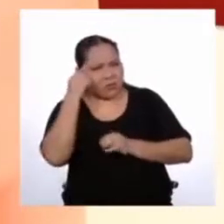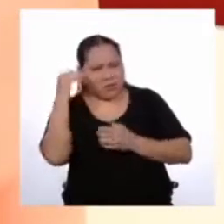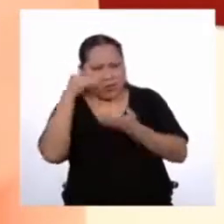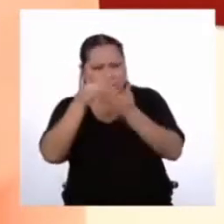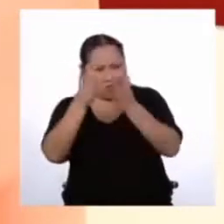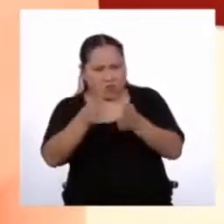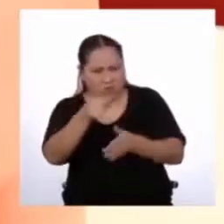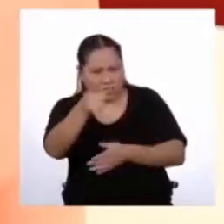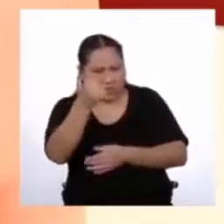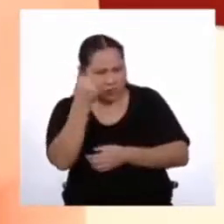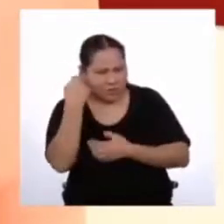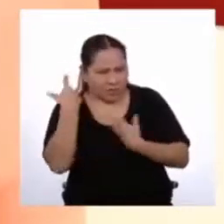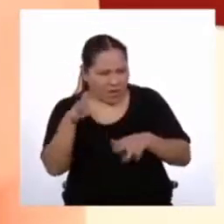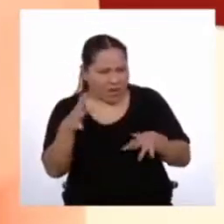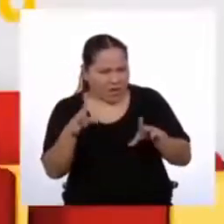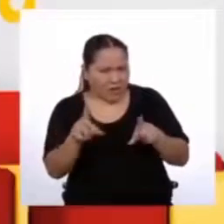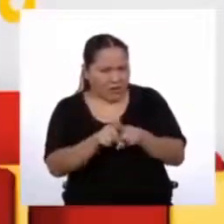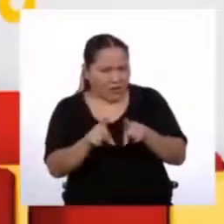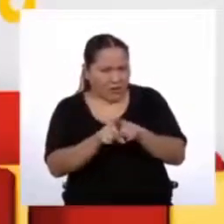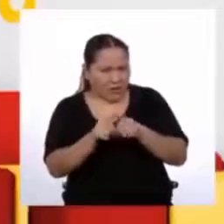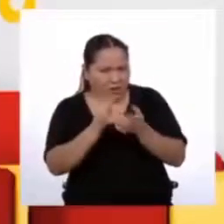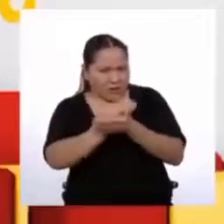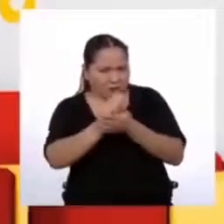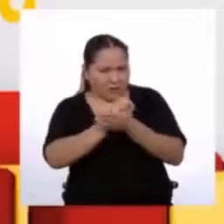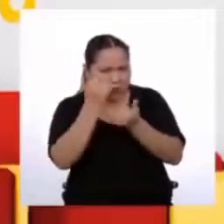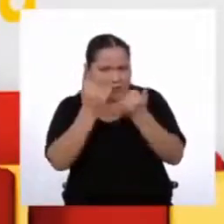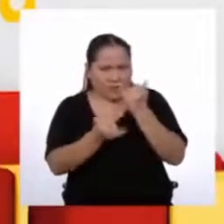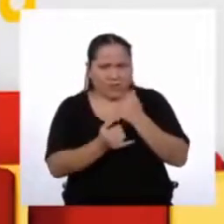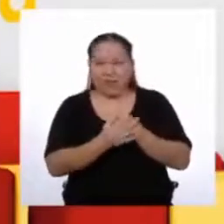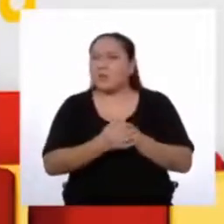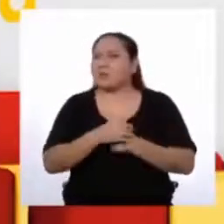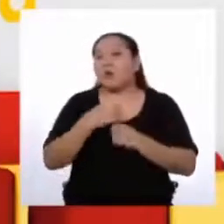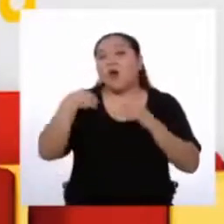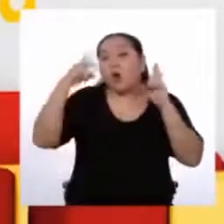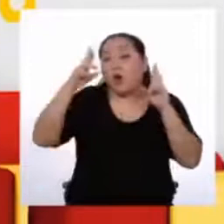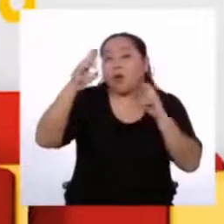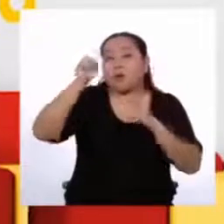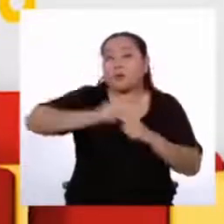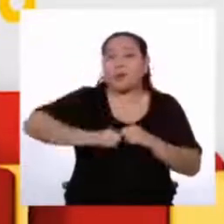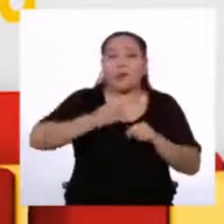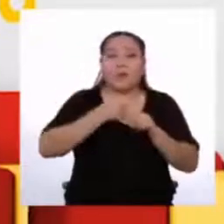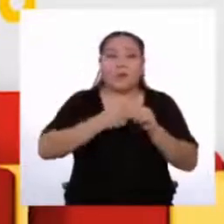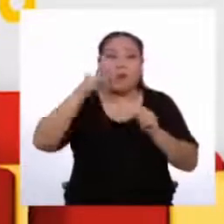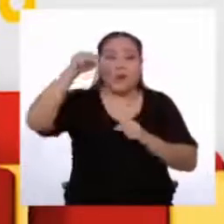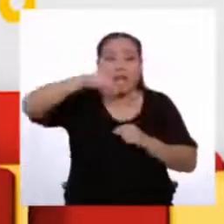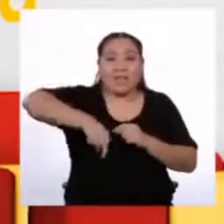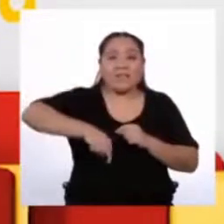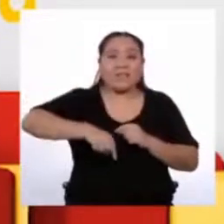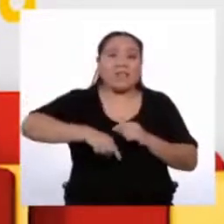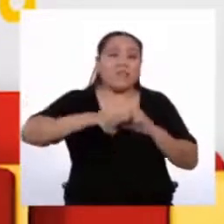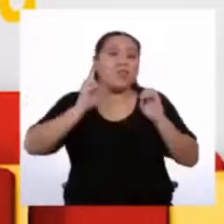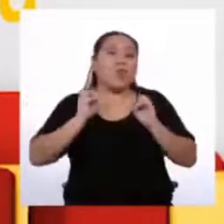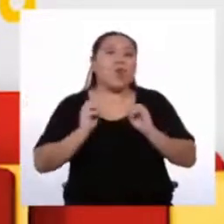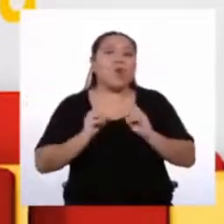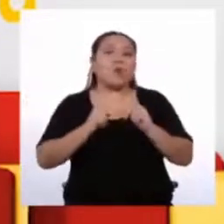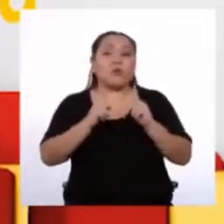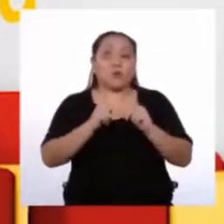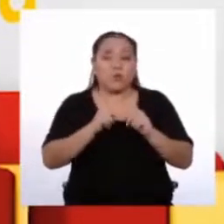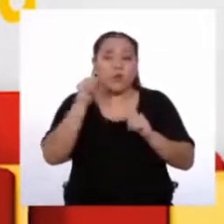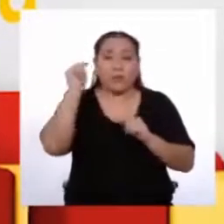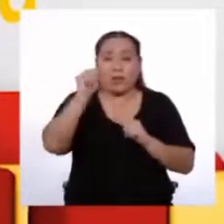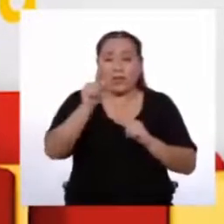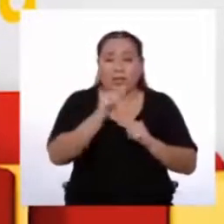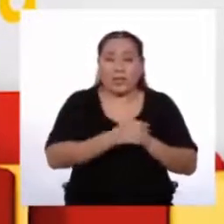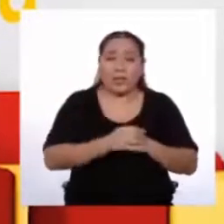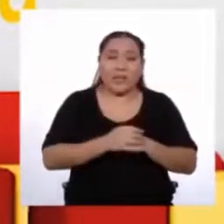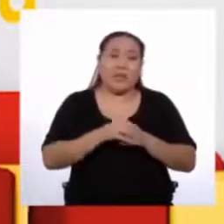ven Lo hayan hecho también? Espero que sí Pero si no Esta puede ser Una excelente actividad Para